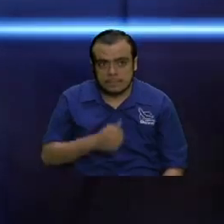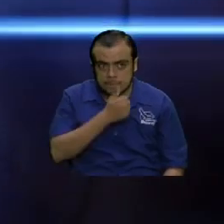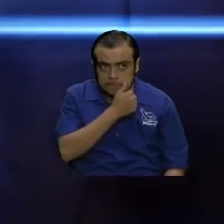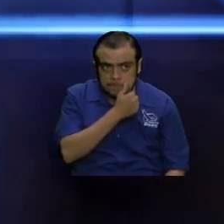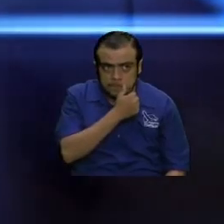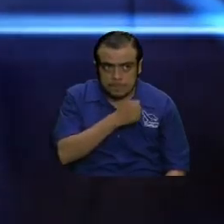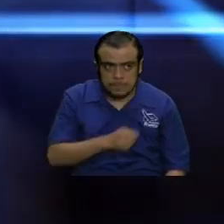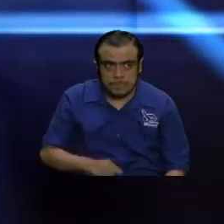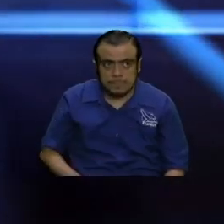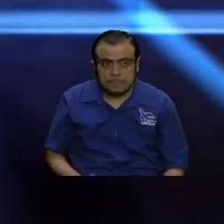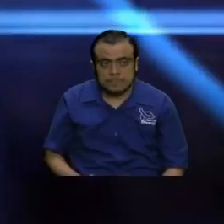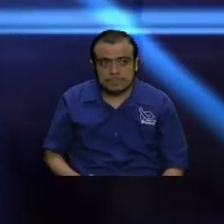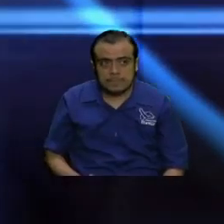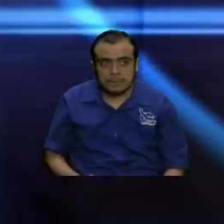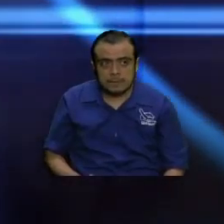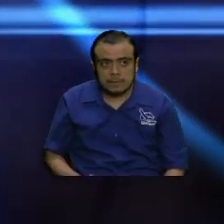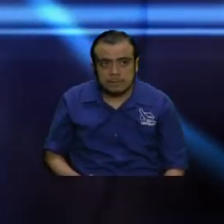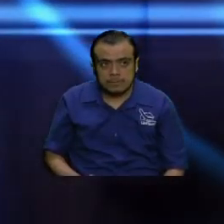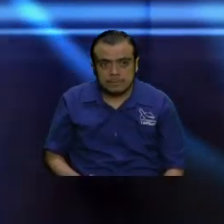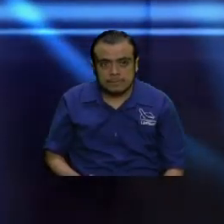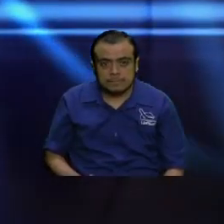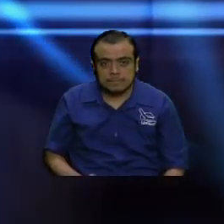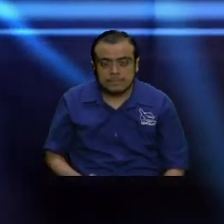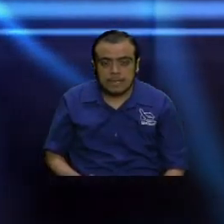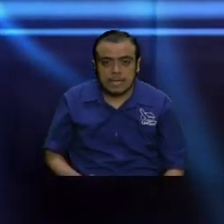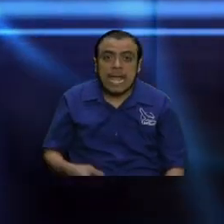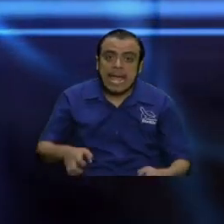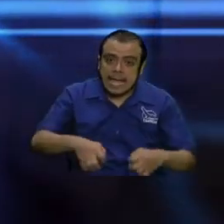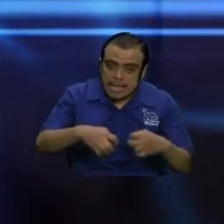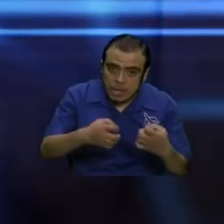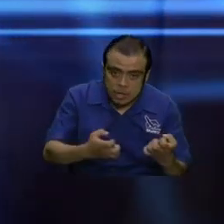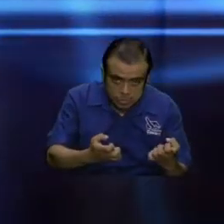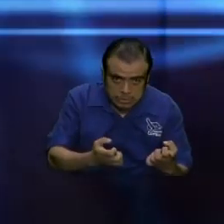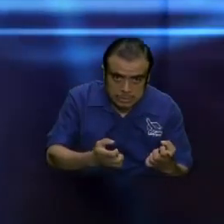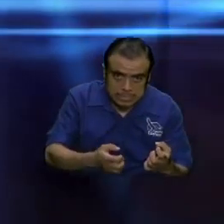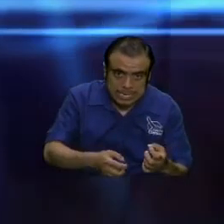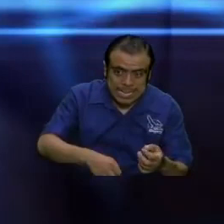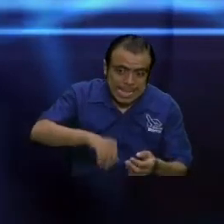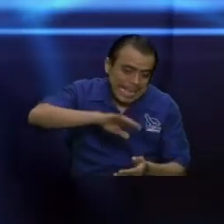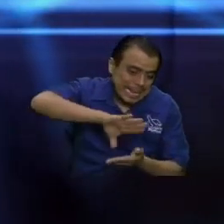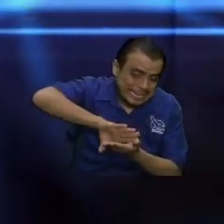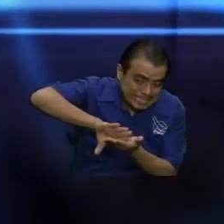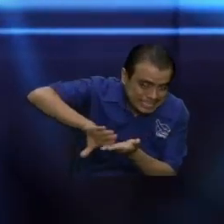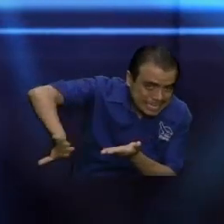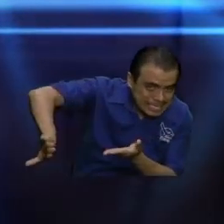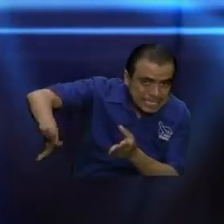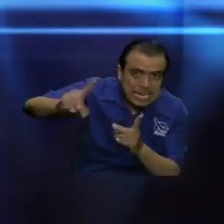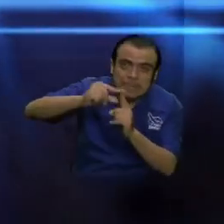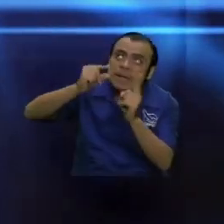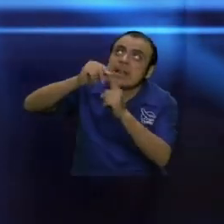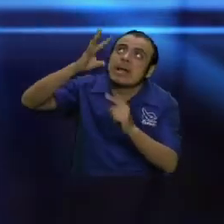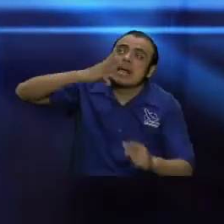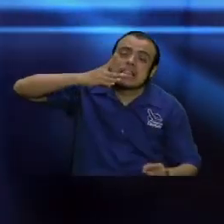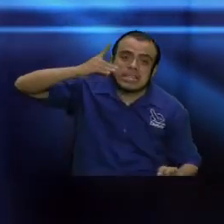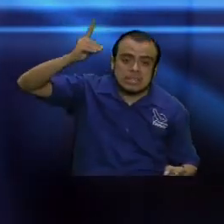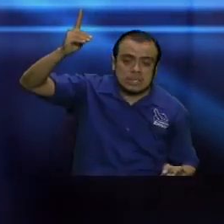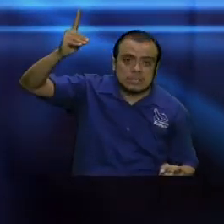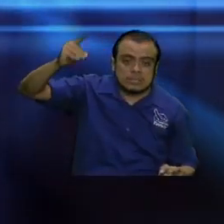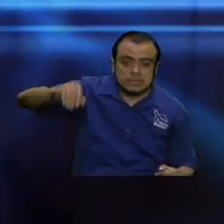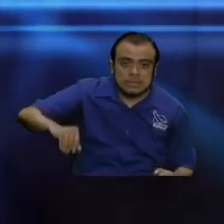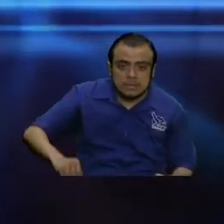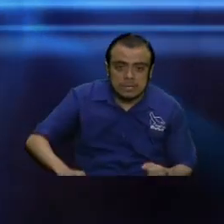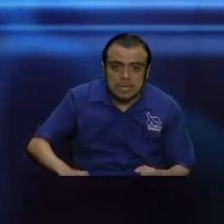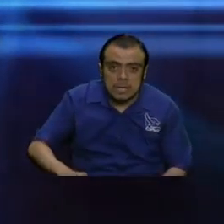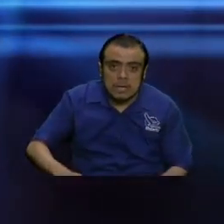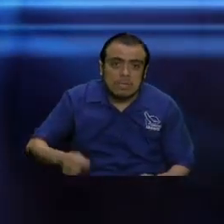mire esta pechita de este modo rechazan la palabra de Dios a causa